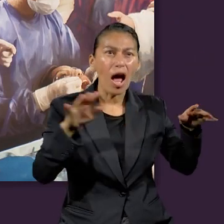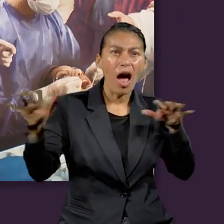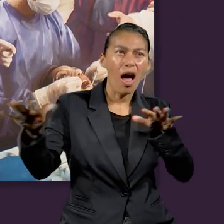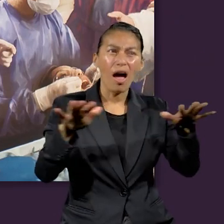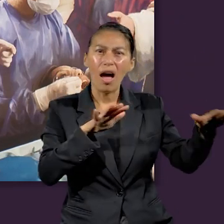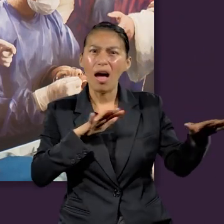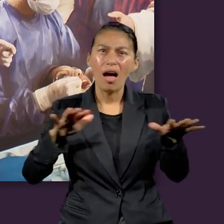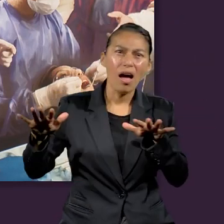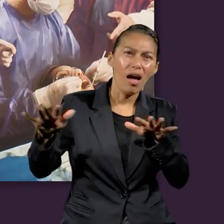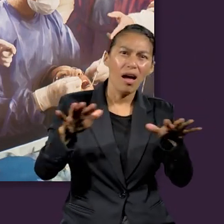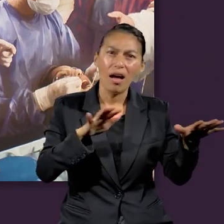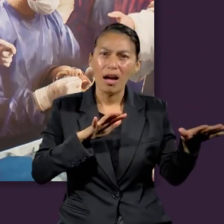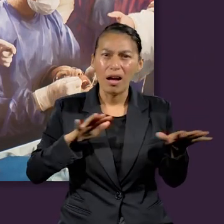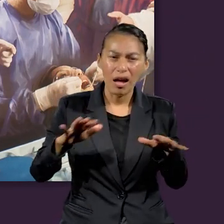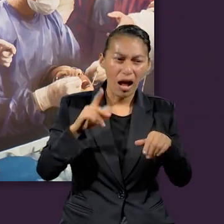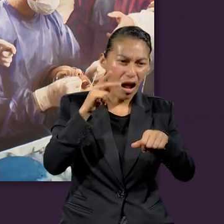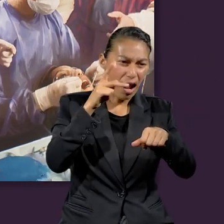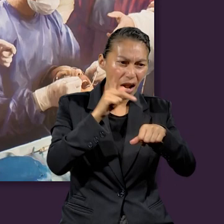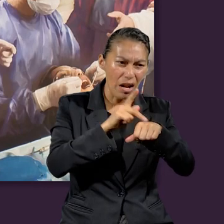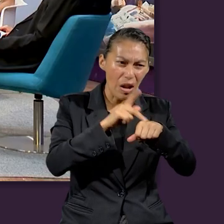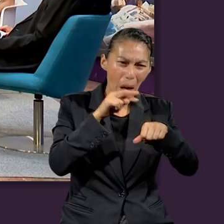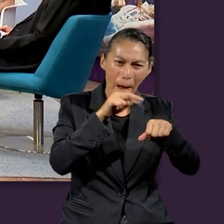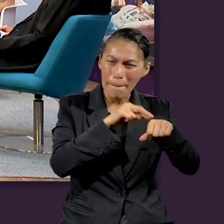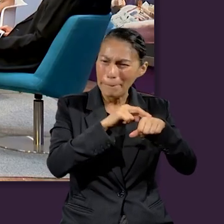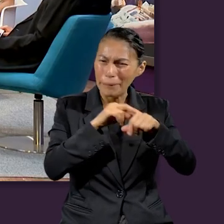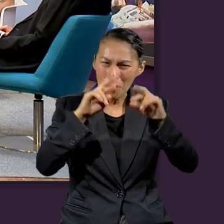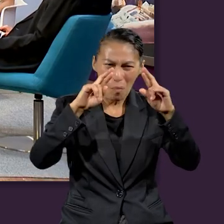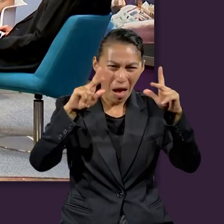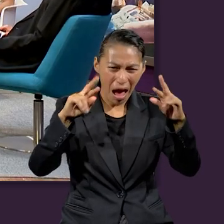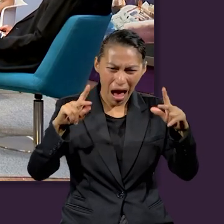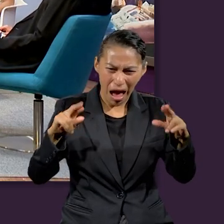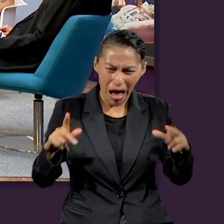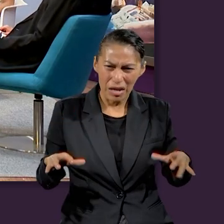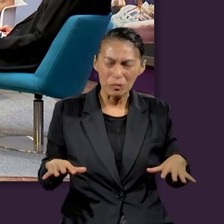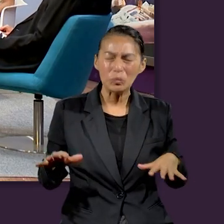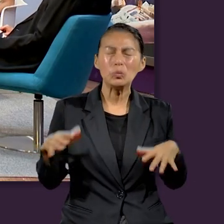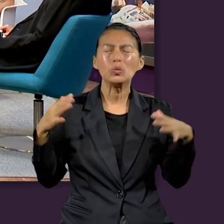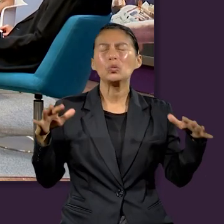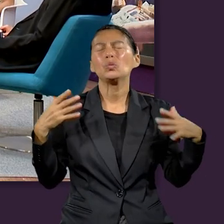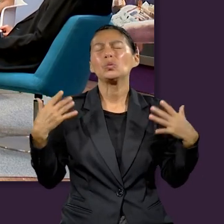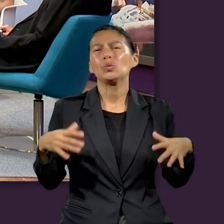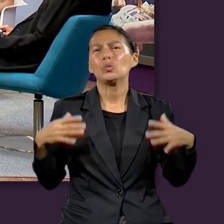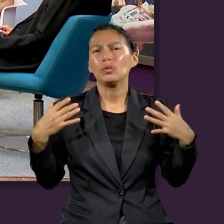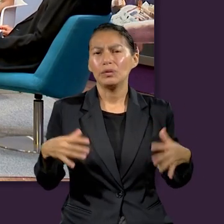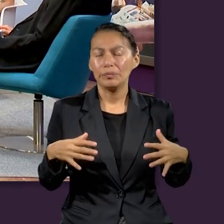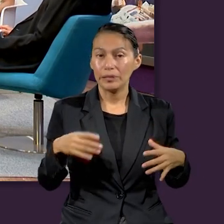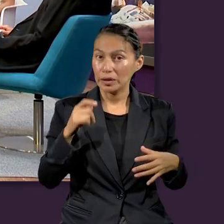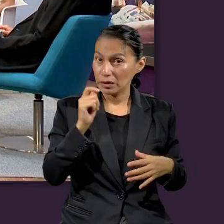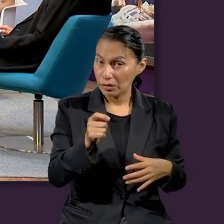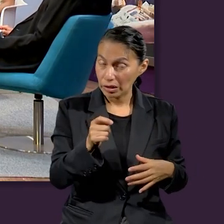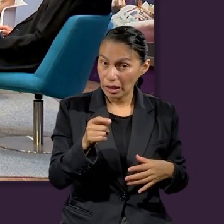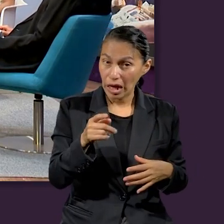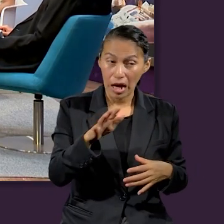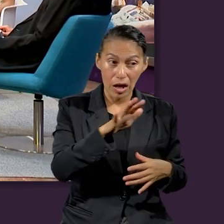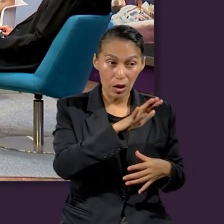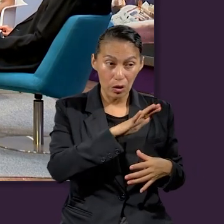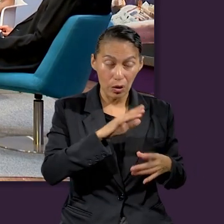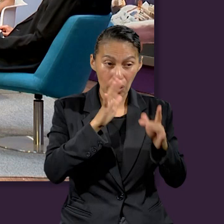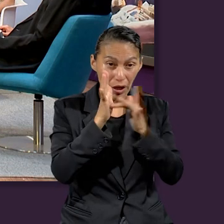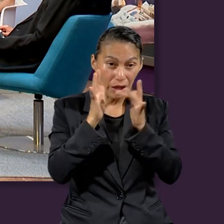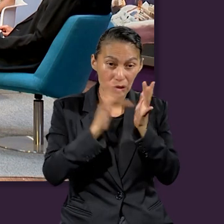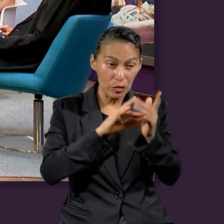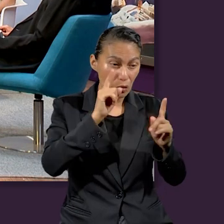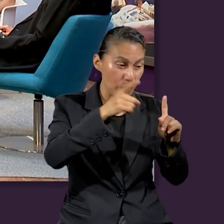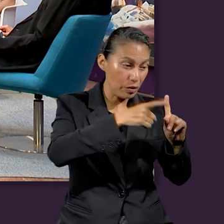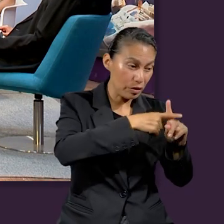Entonces, aquí podemos ver la evidencia de que realmente cuando Jesús fue crucificado, tiene una participación también en el santuario.